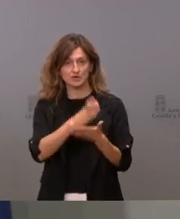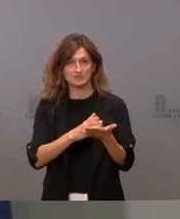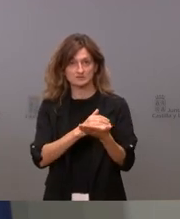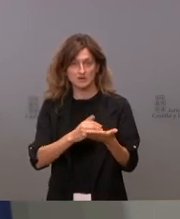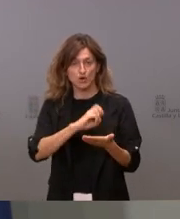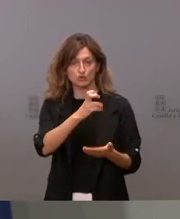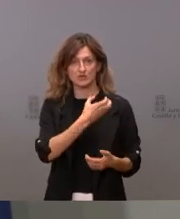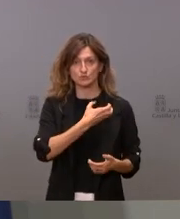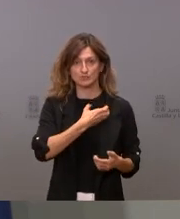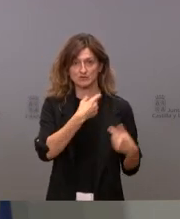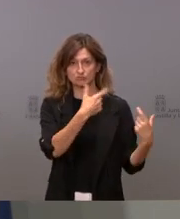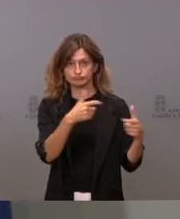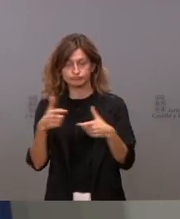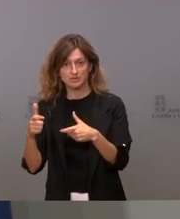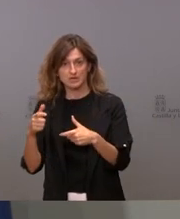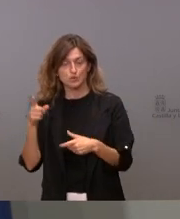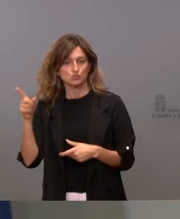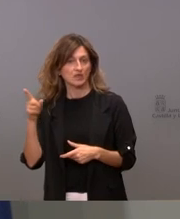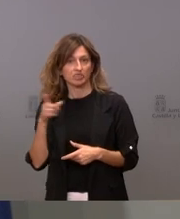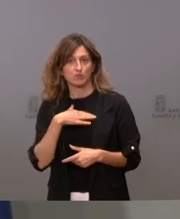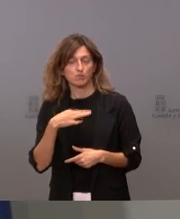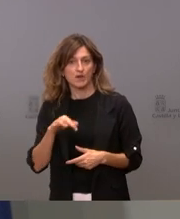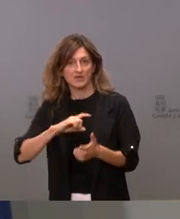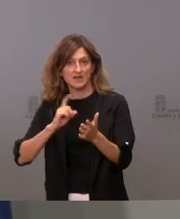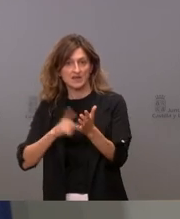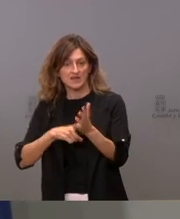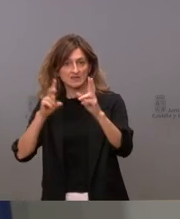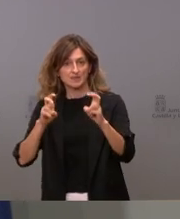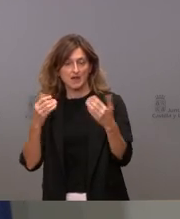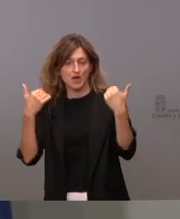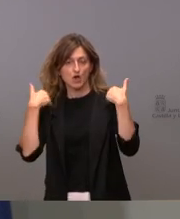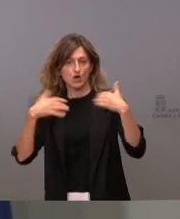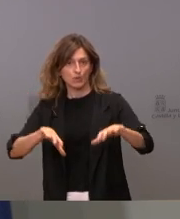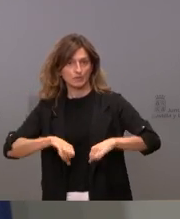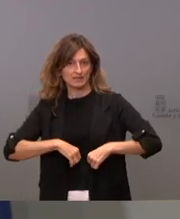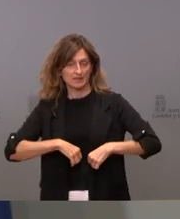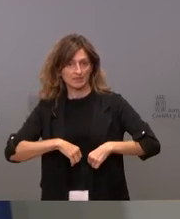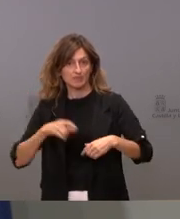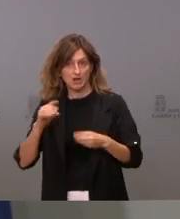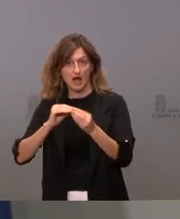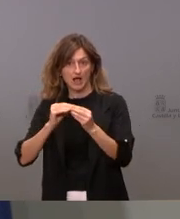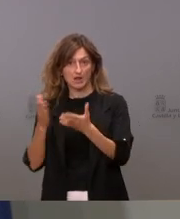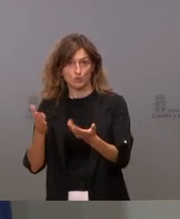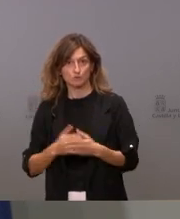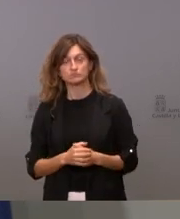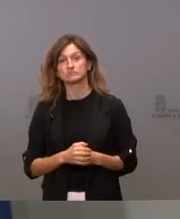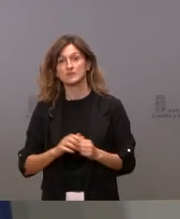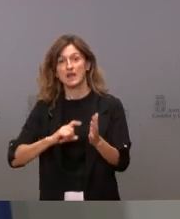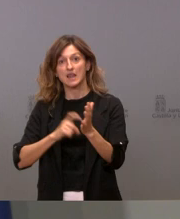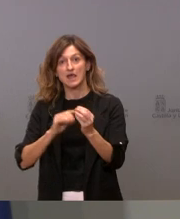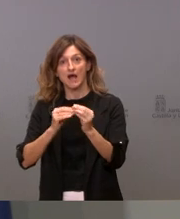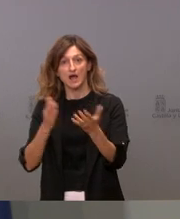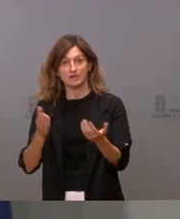otras de los ayuntamientos y usted incluso puede legislar sobre las competencias pero legisle legisle